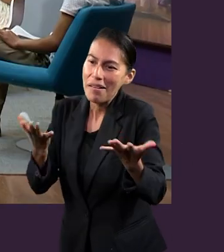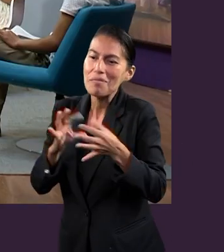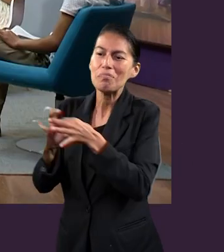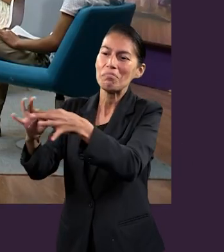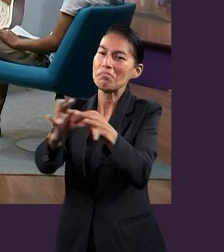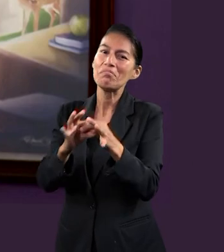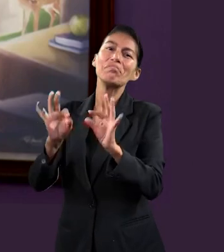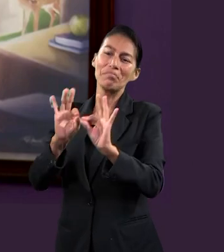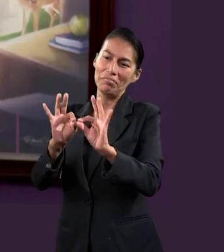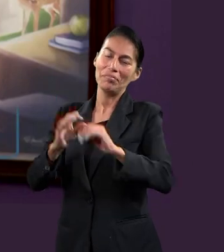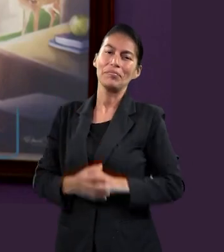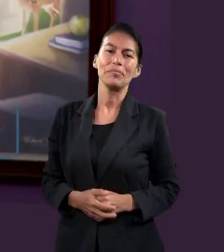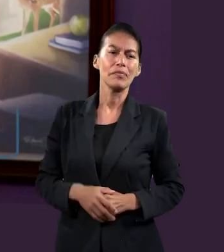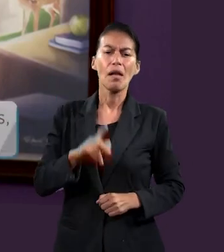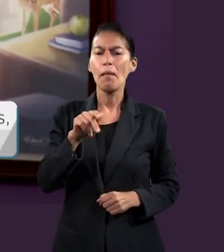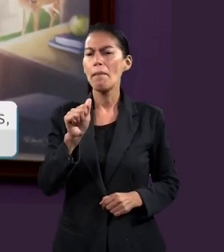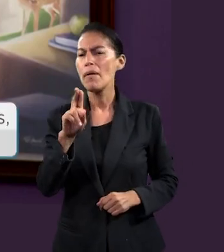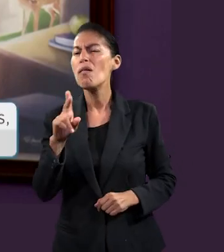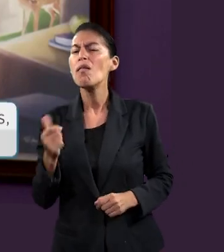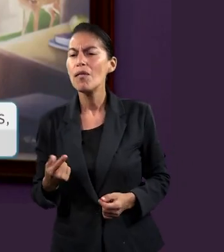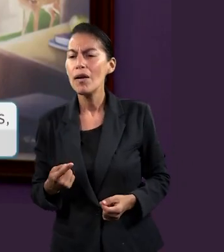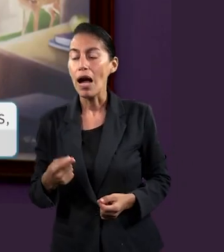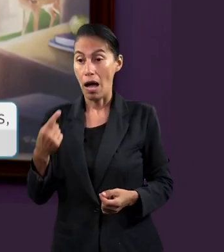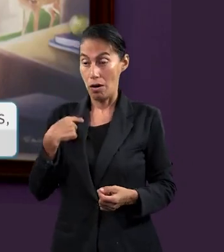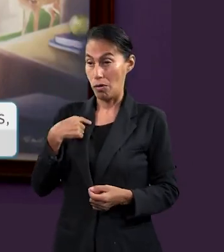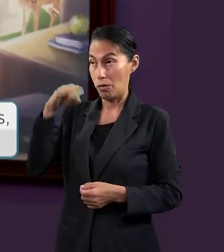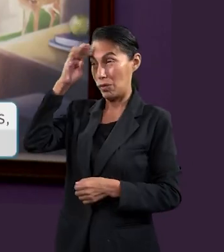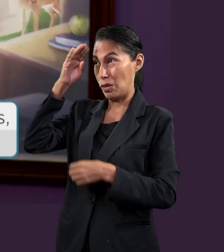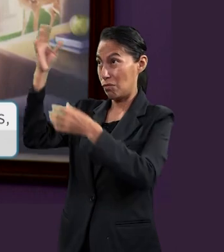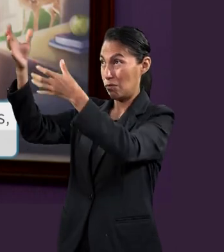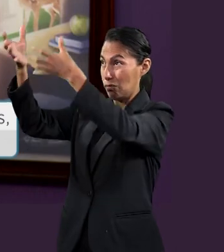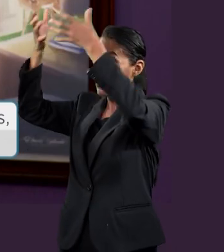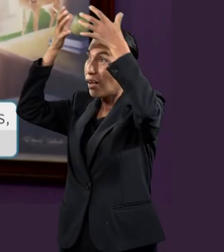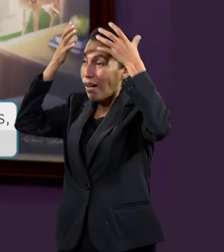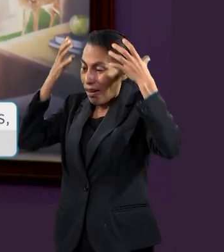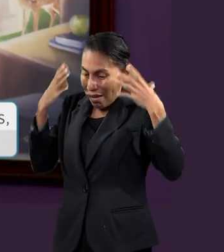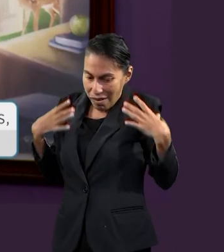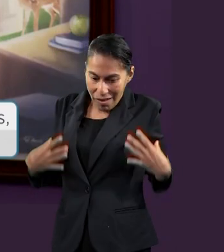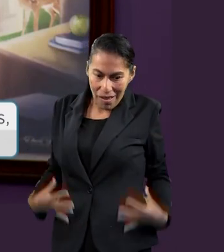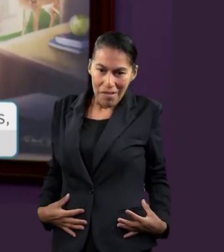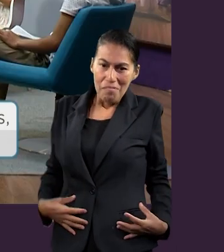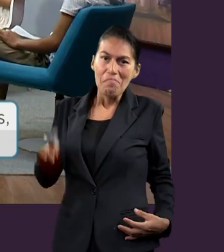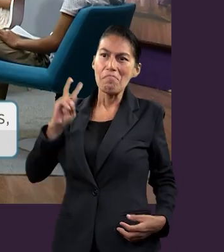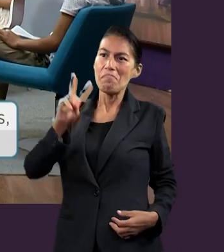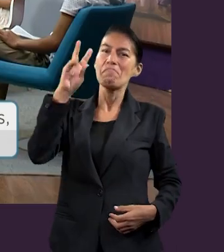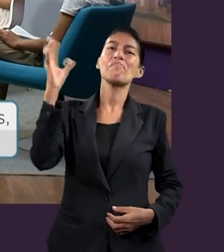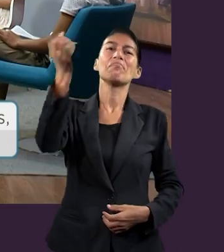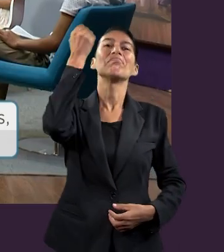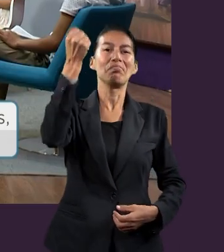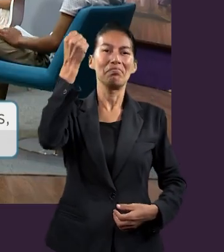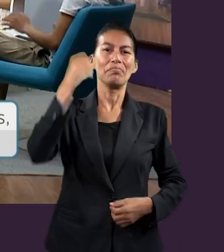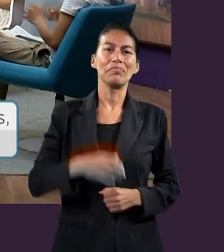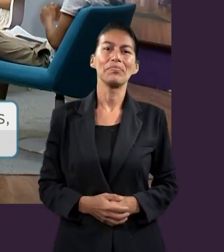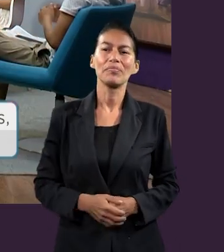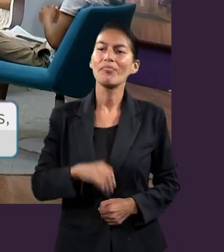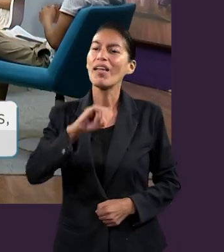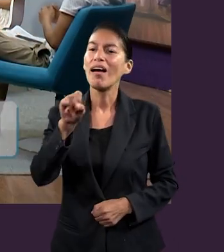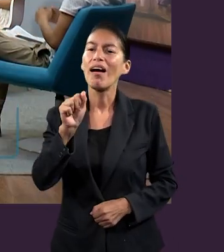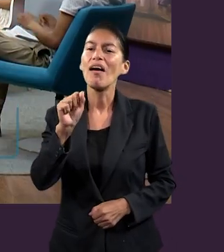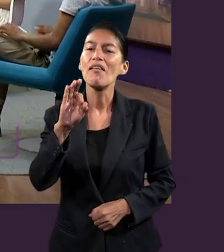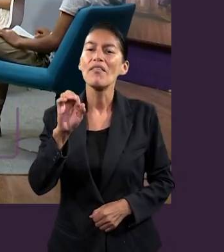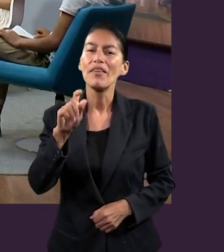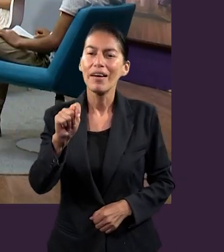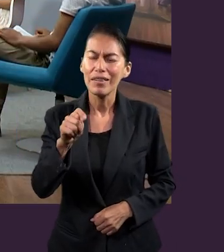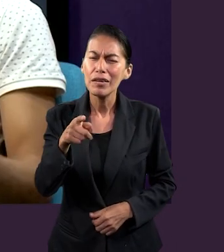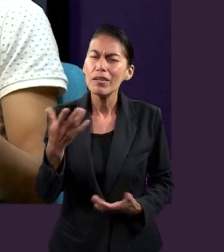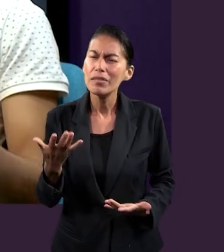¿con qué te quedas? Yo me quedo con que, teniendo la armadura de Dios, pues la victoria está ganada, garantizada. Jafet, ¿con qué te quedas del